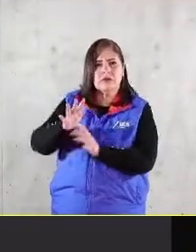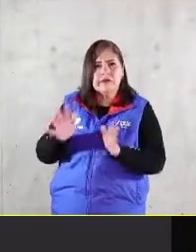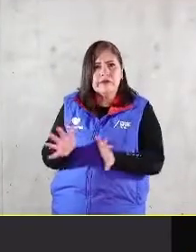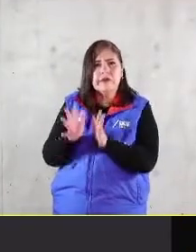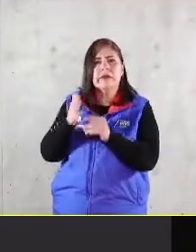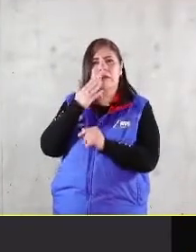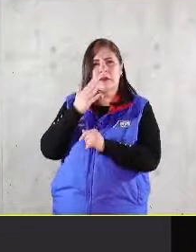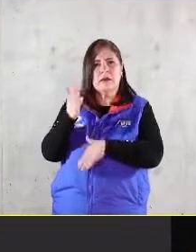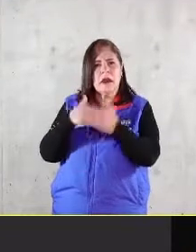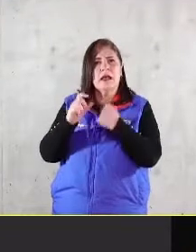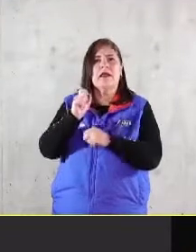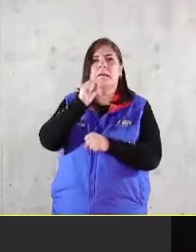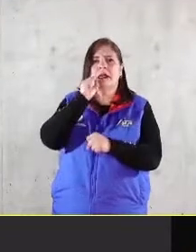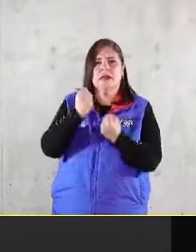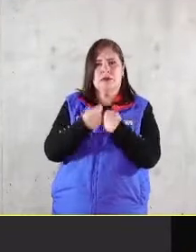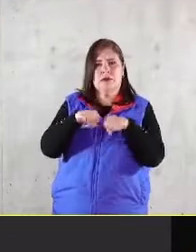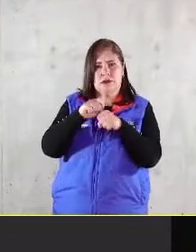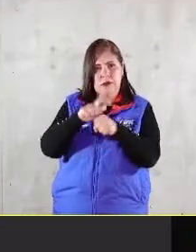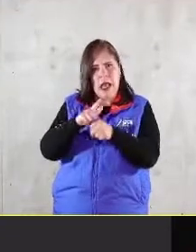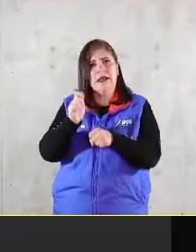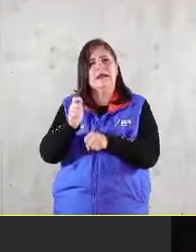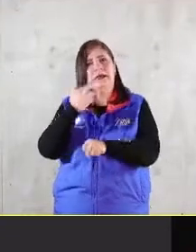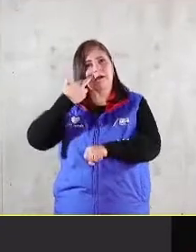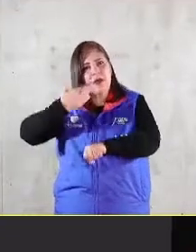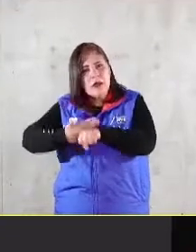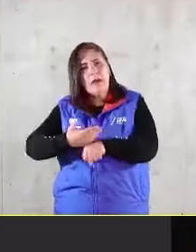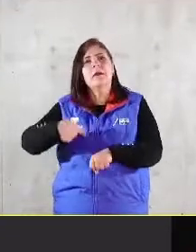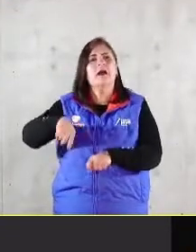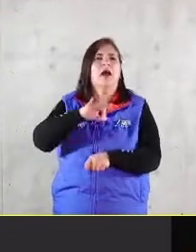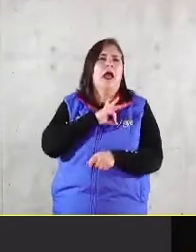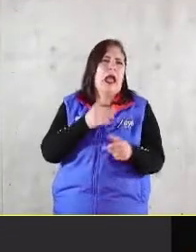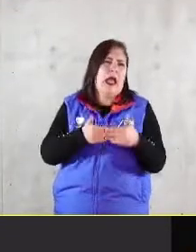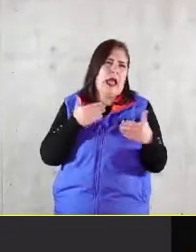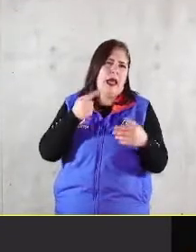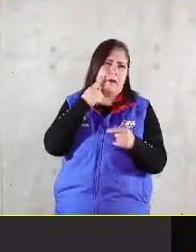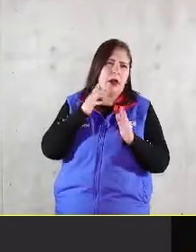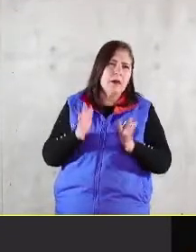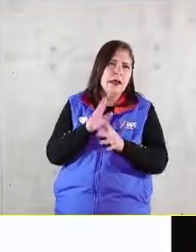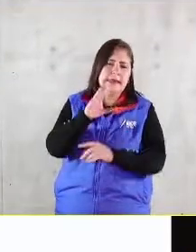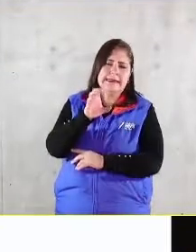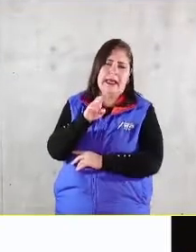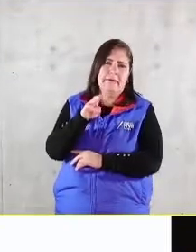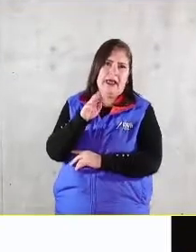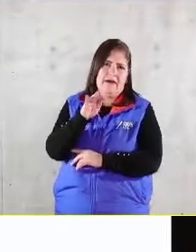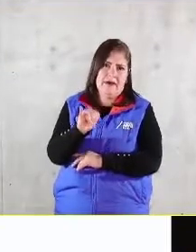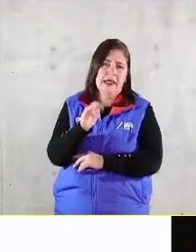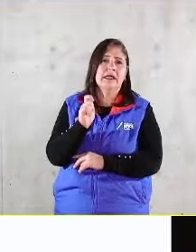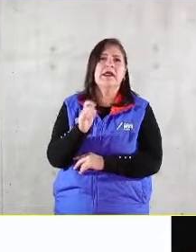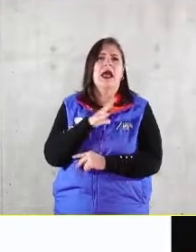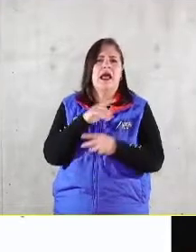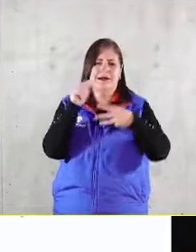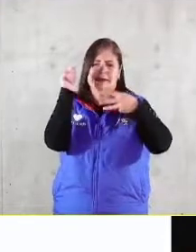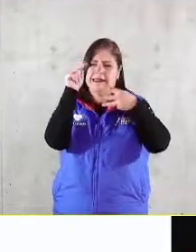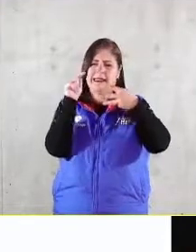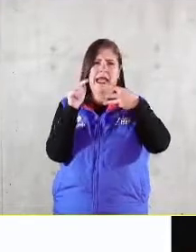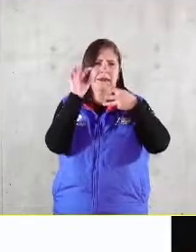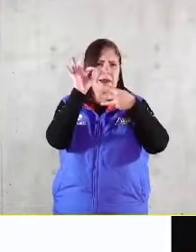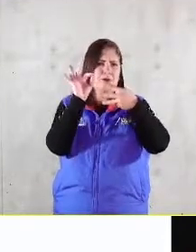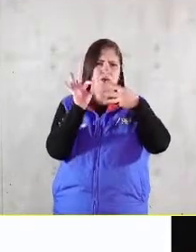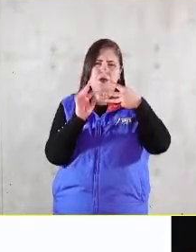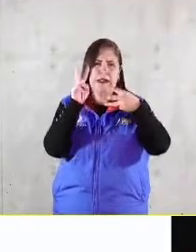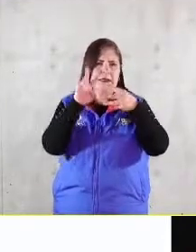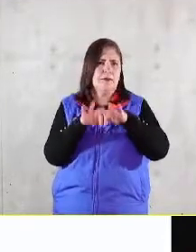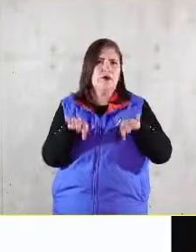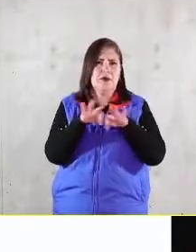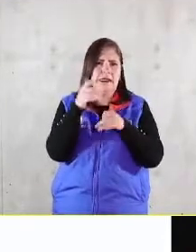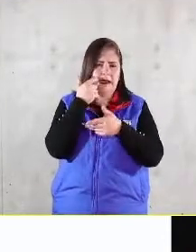además de socialmente responsable, como siempre hemos promovido en el CEMER. Entonces, tres puntos que quiero compartir